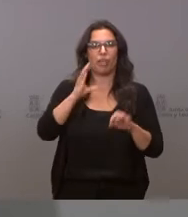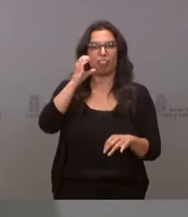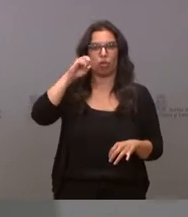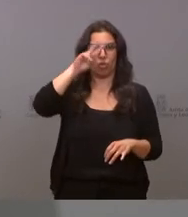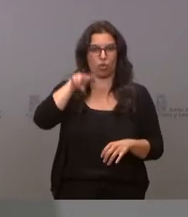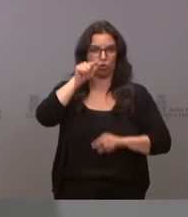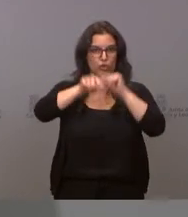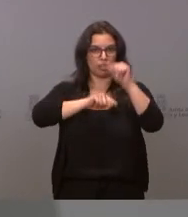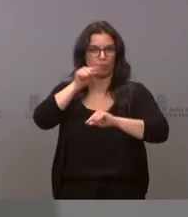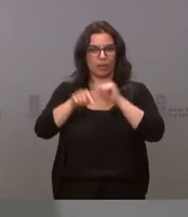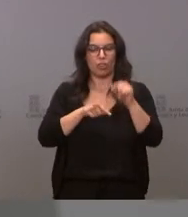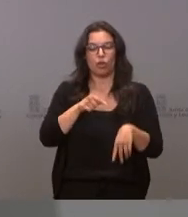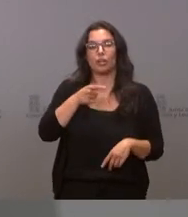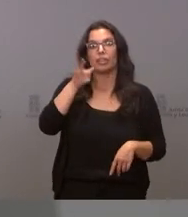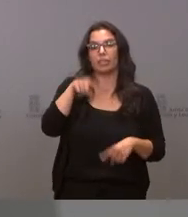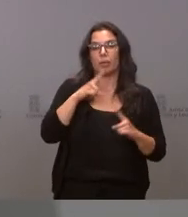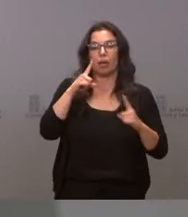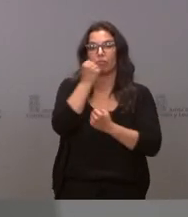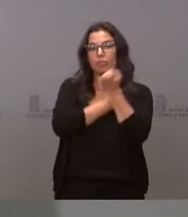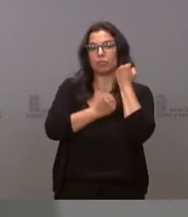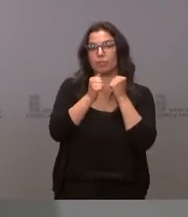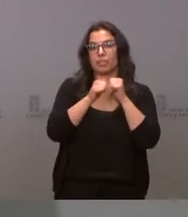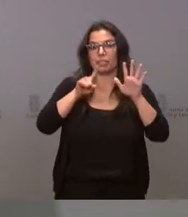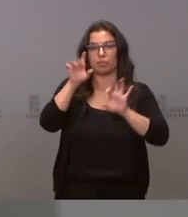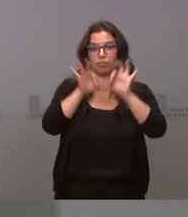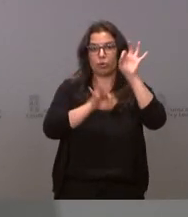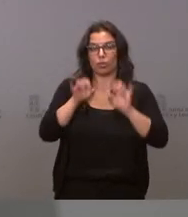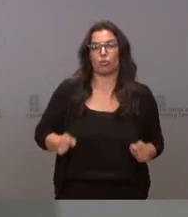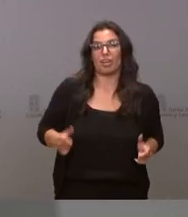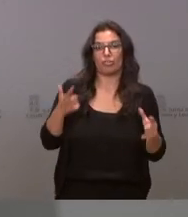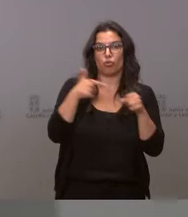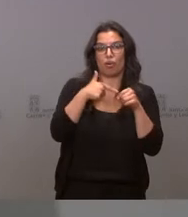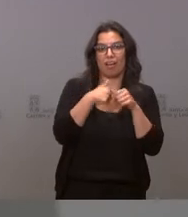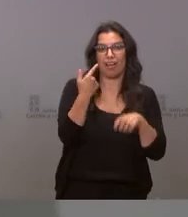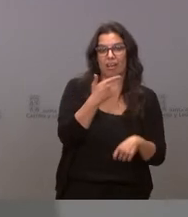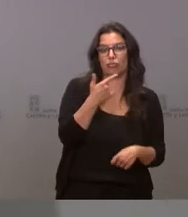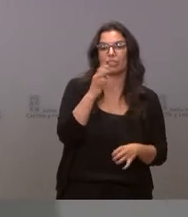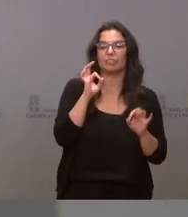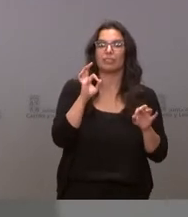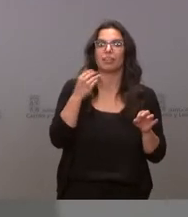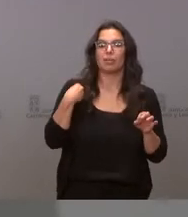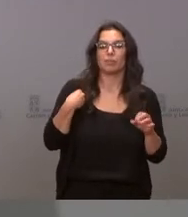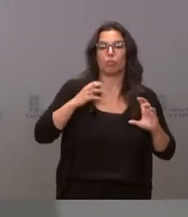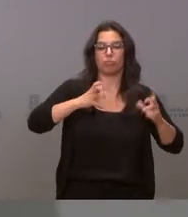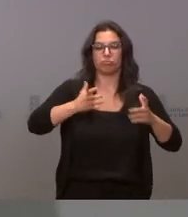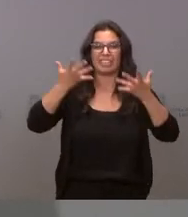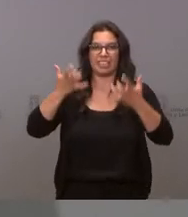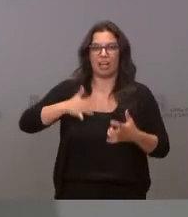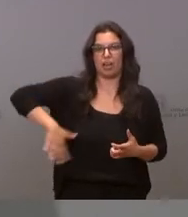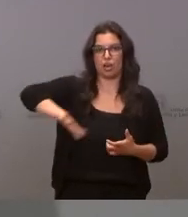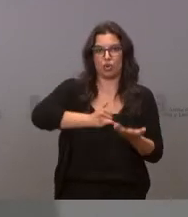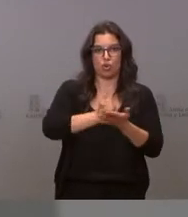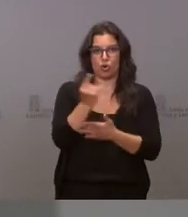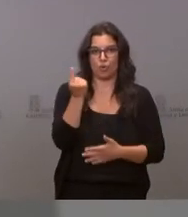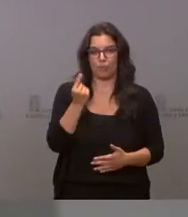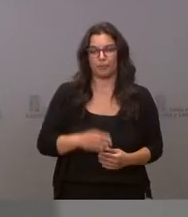anterior y se prevé un ahorro del 26% del gasto de gasoil en las concentraciones de secano. Con